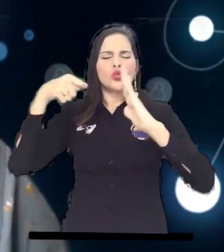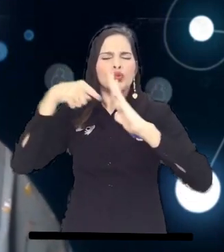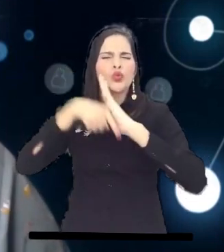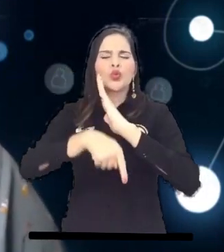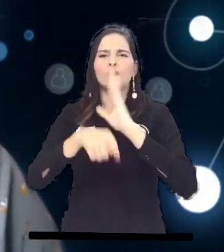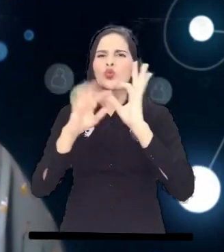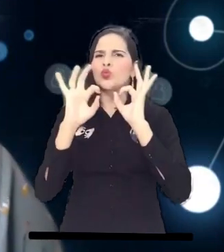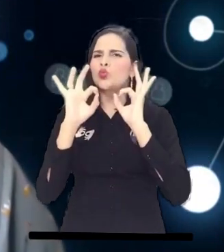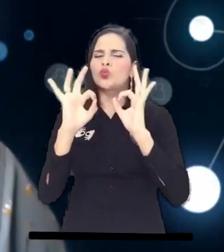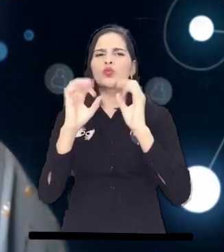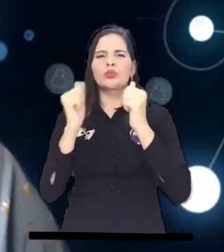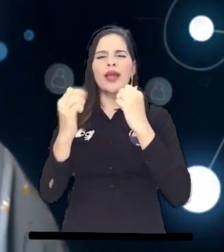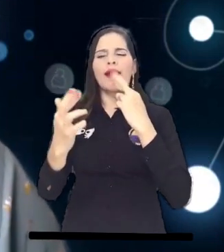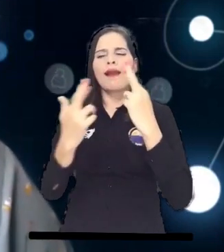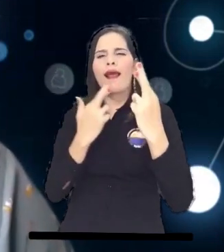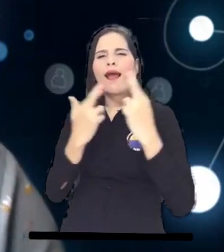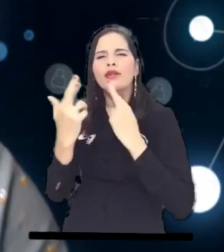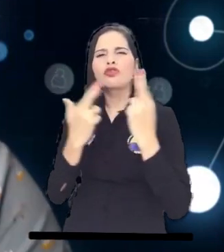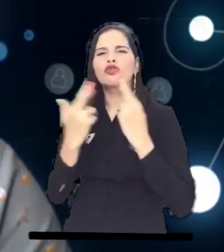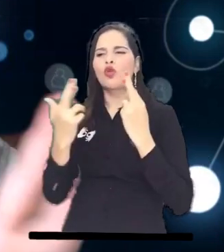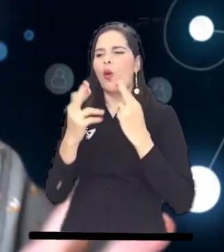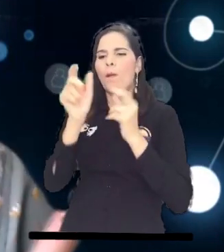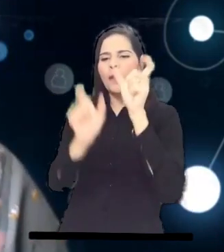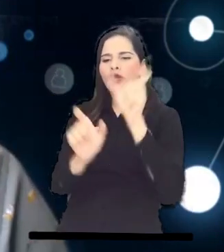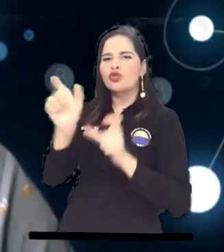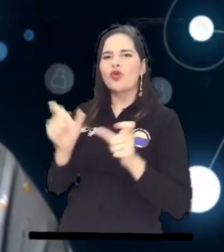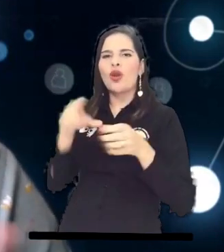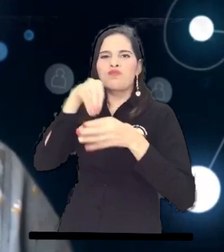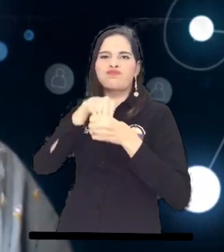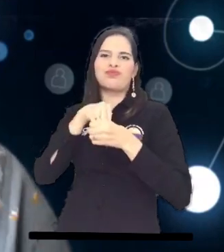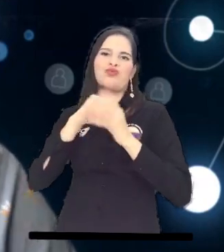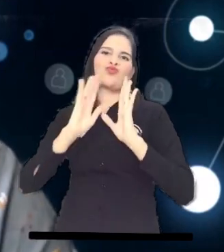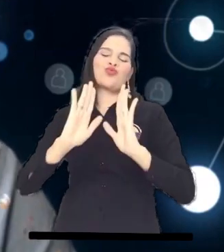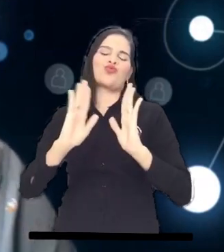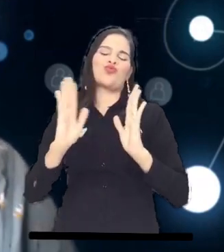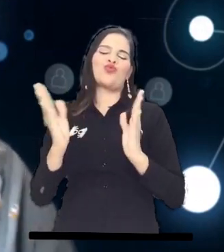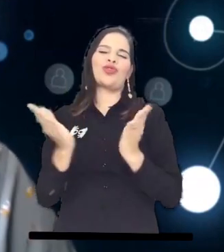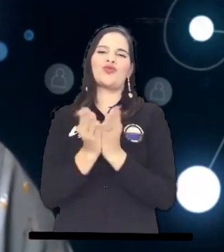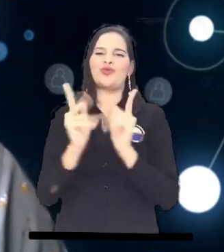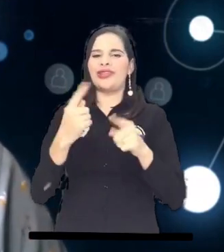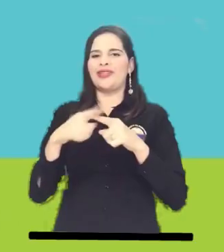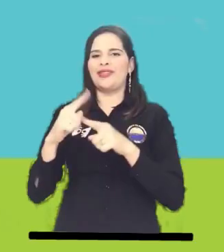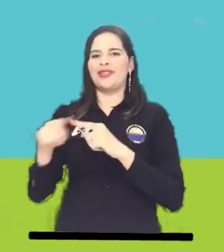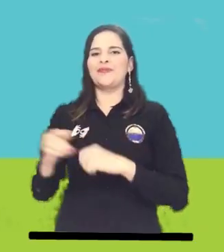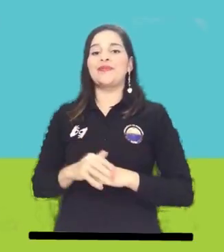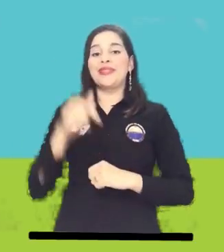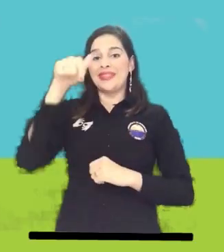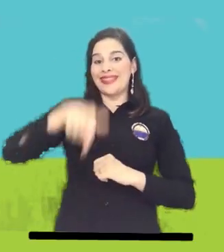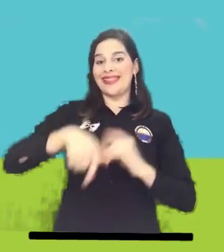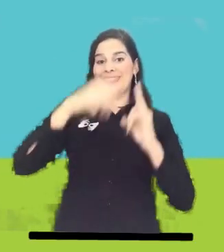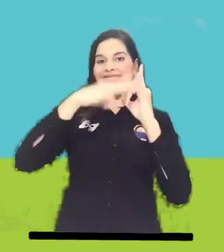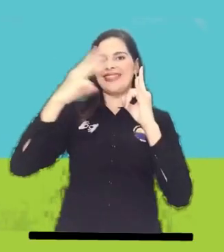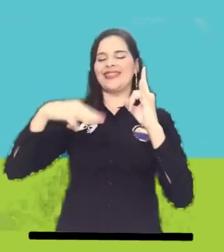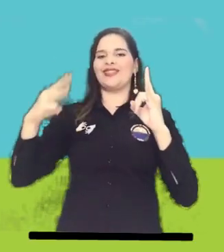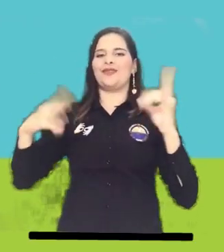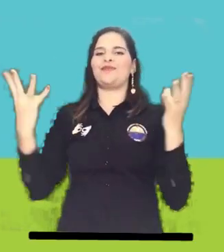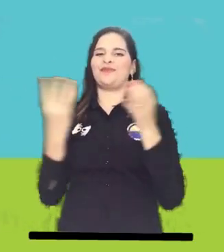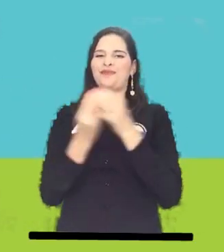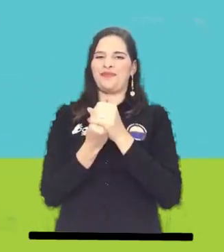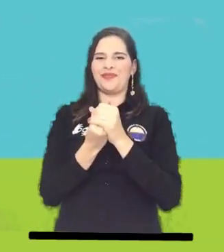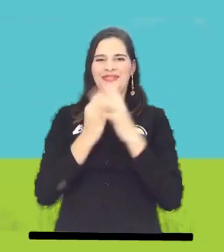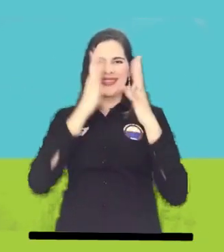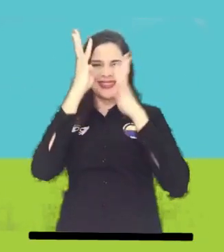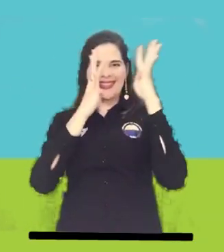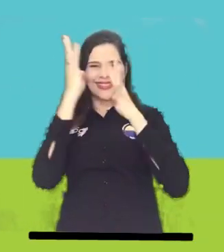avanzada o más profunda de la relación de las personas, de los usuarios dentro de los procesos Universidad del Magdalena,